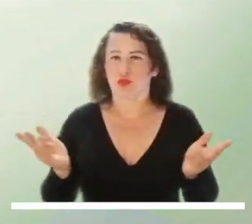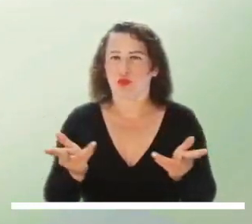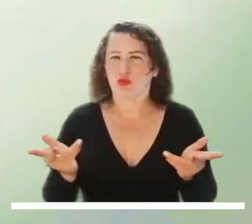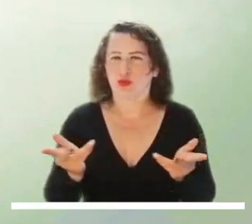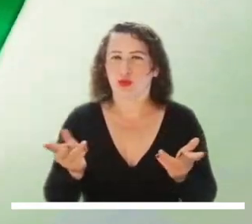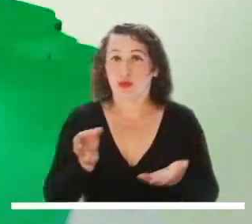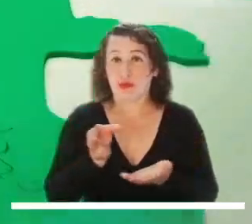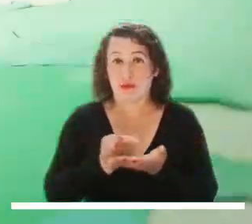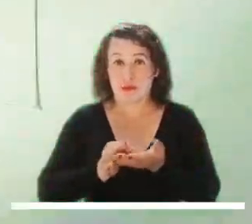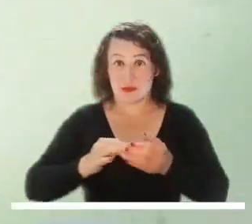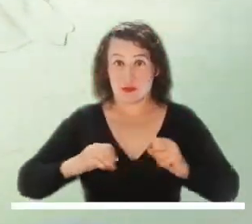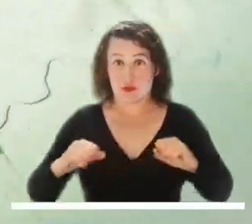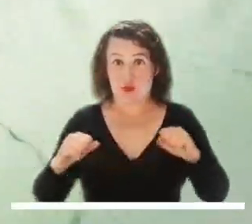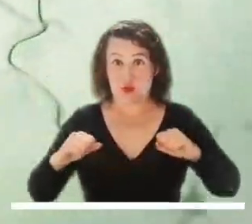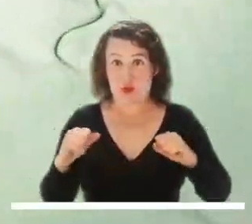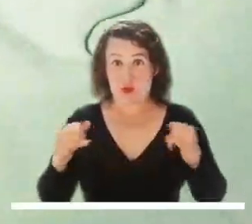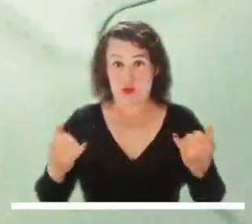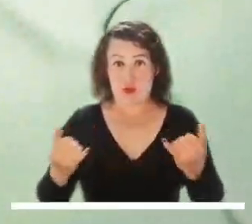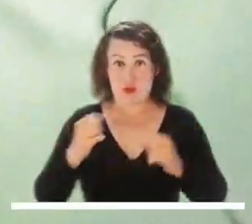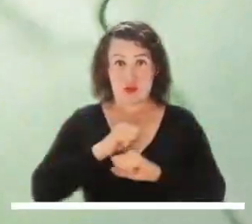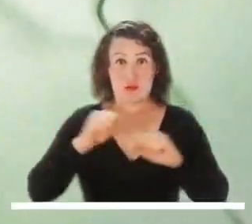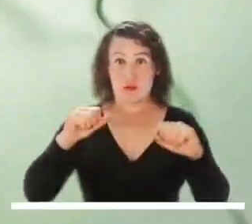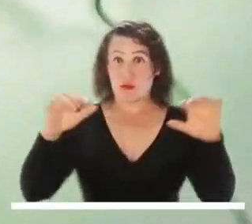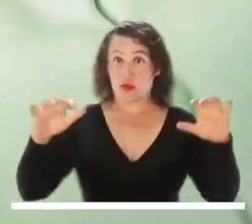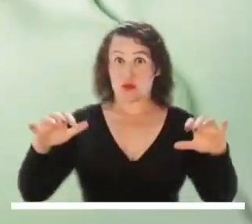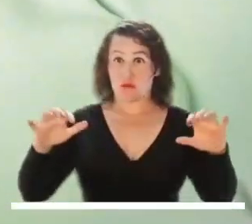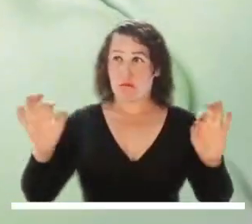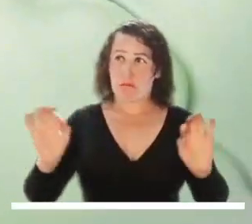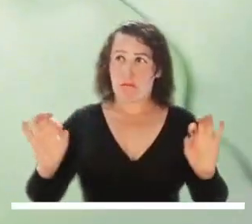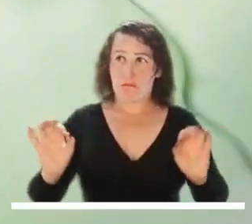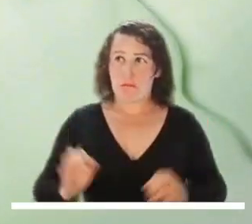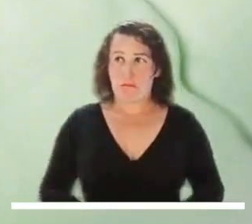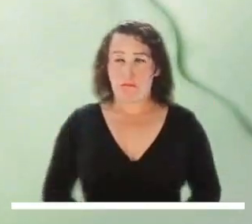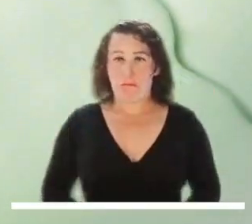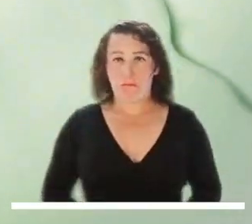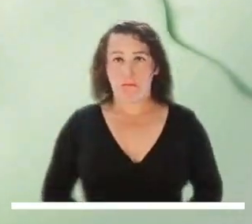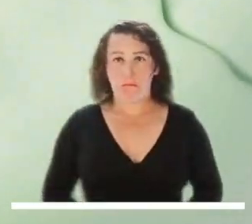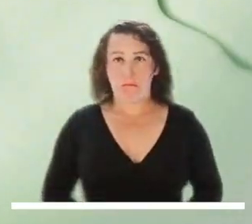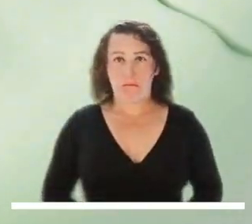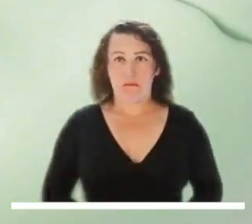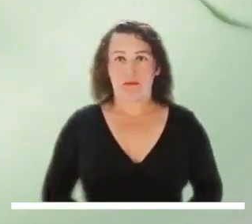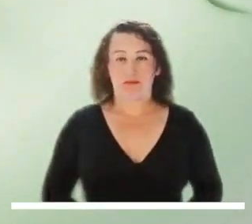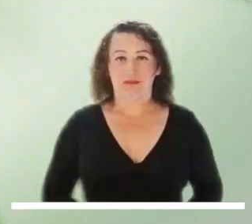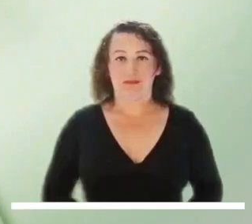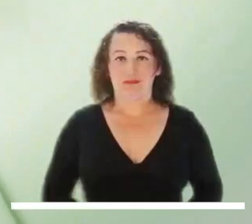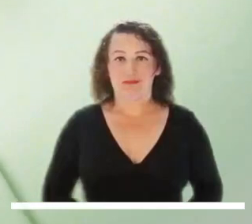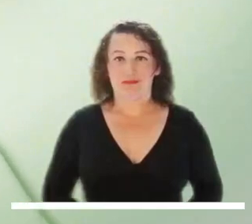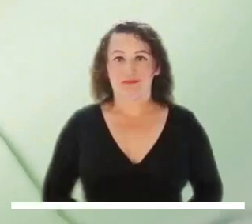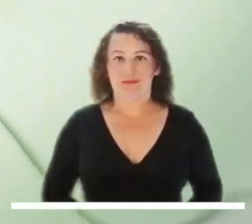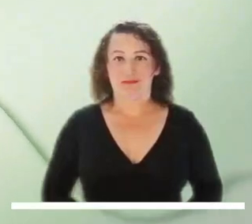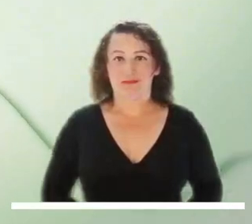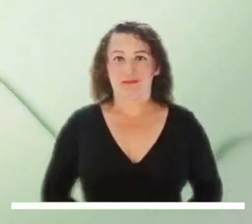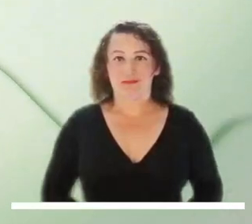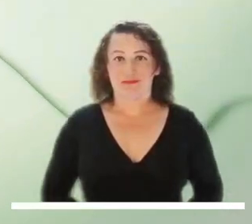Cielo parcialmente nublado se podría registrar en la capital, que para esta mañana no espera lluvias significativas.